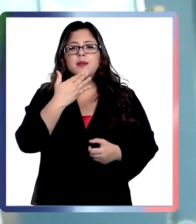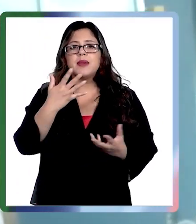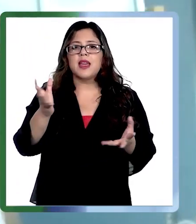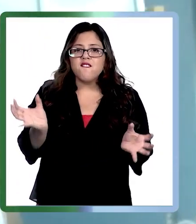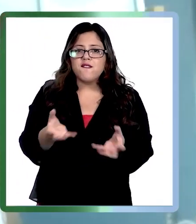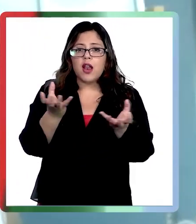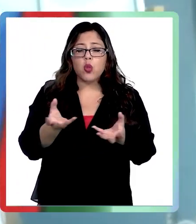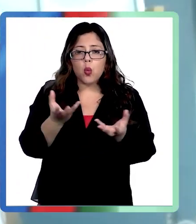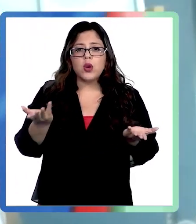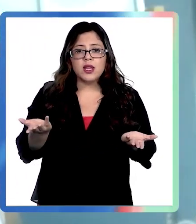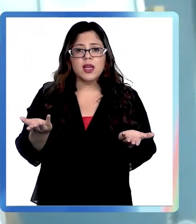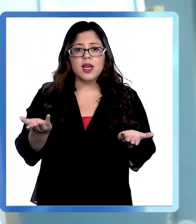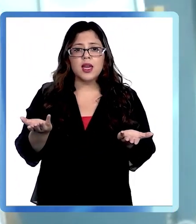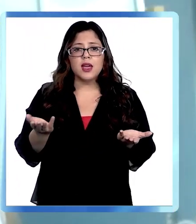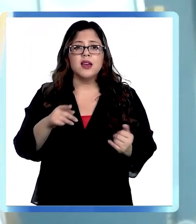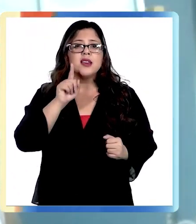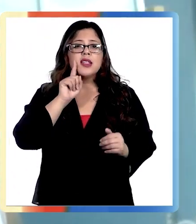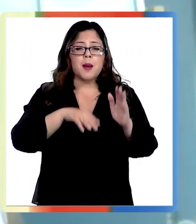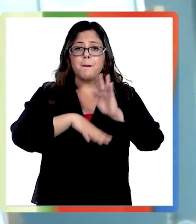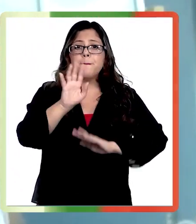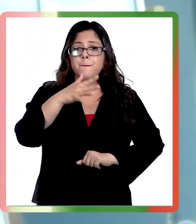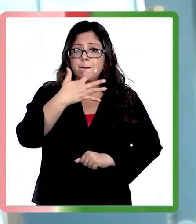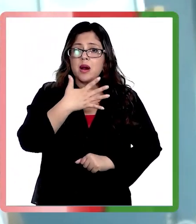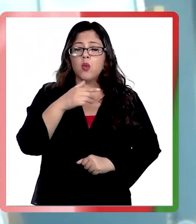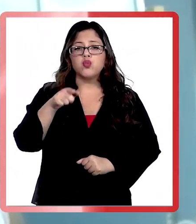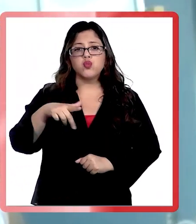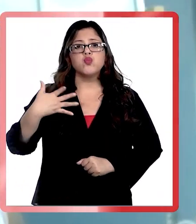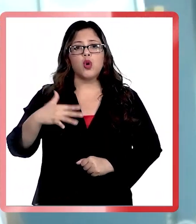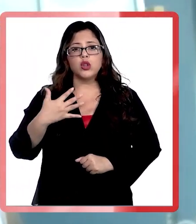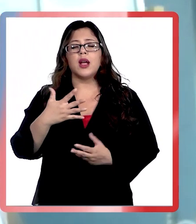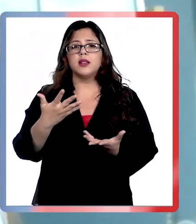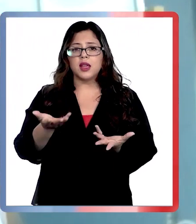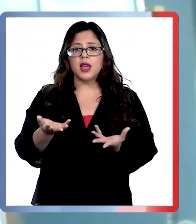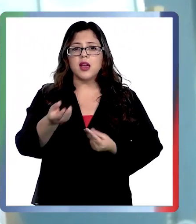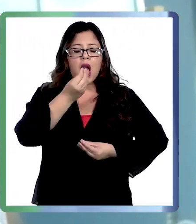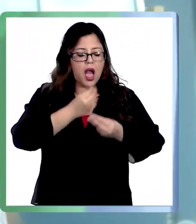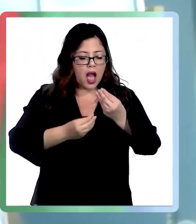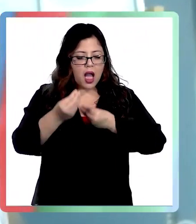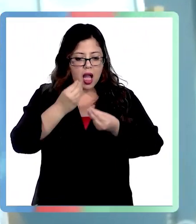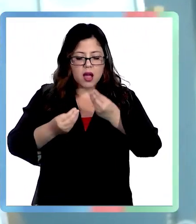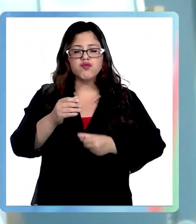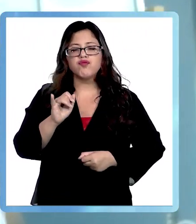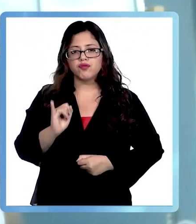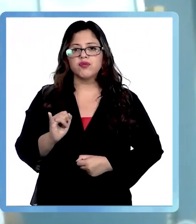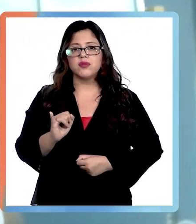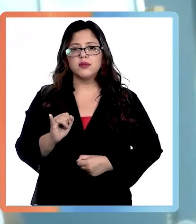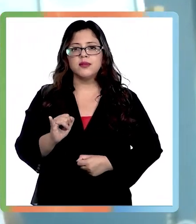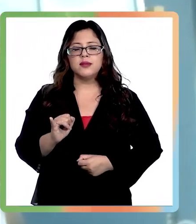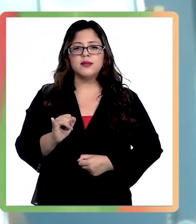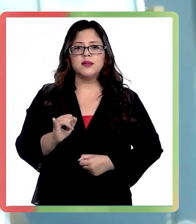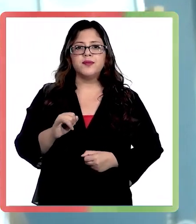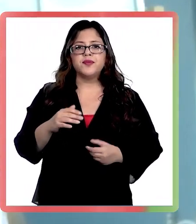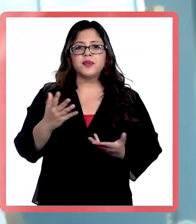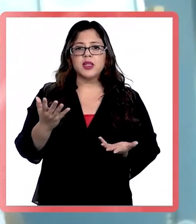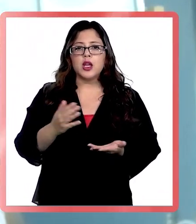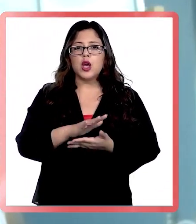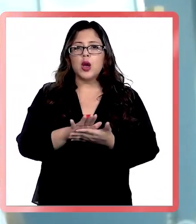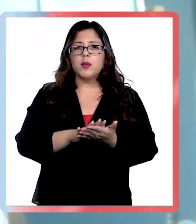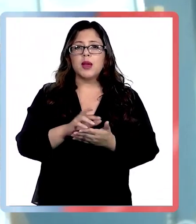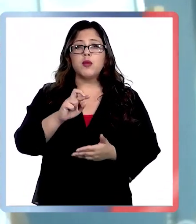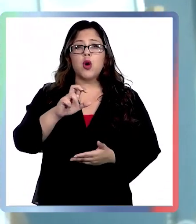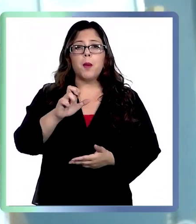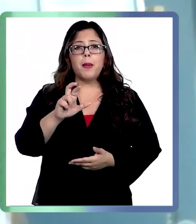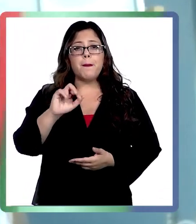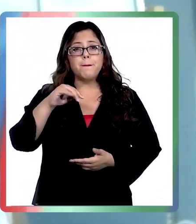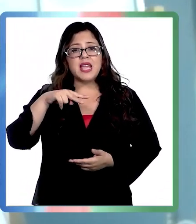que contienen mayores niveles de agua y sería importante poder incorporarlos dentro de nuestra alimentación. Estamos hablando de verduras tales como el